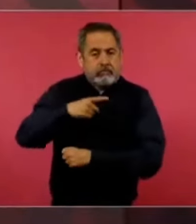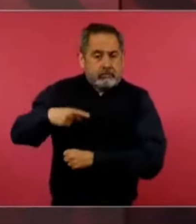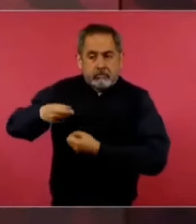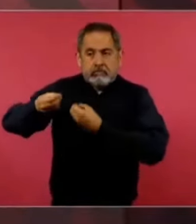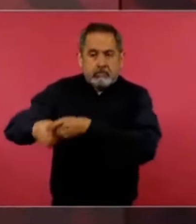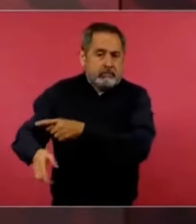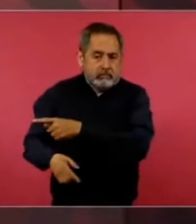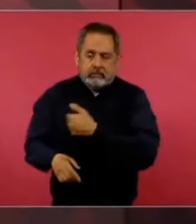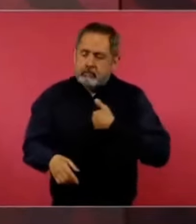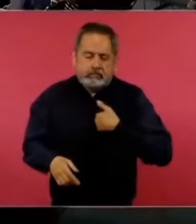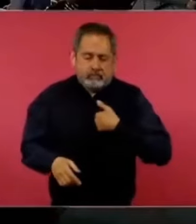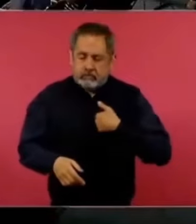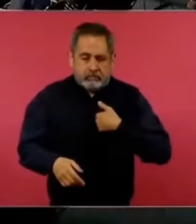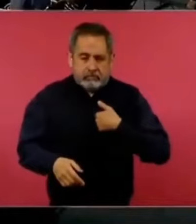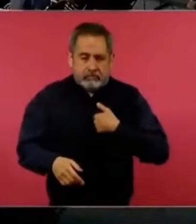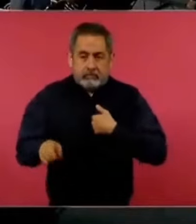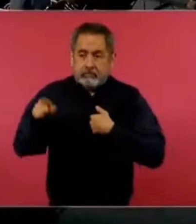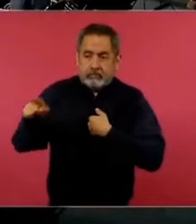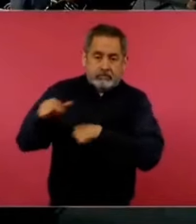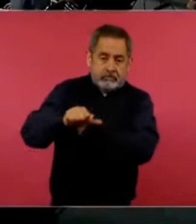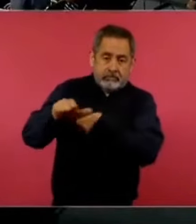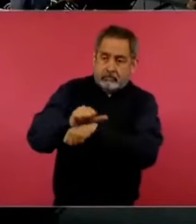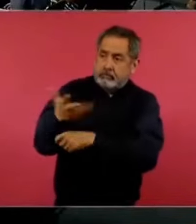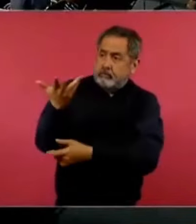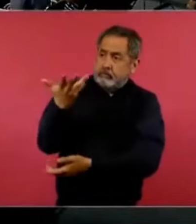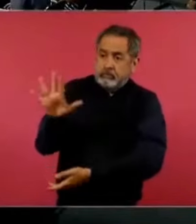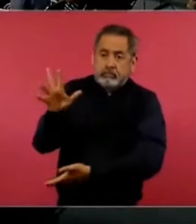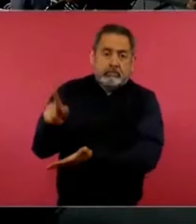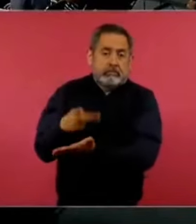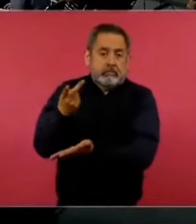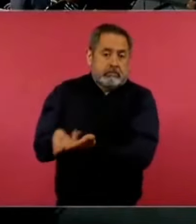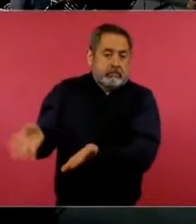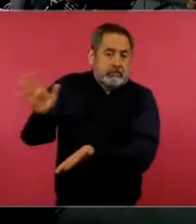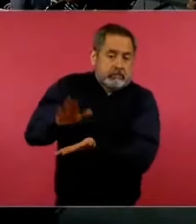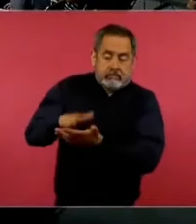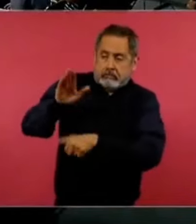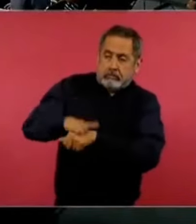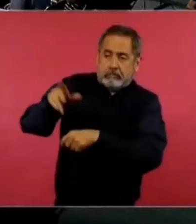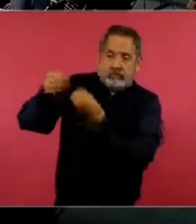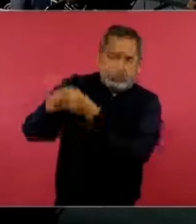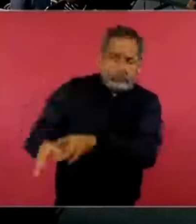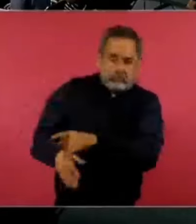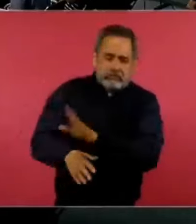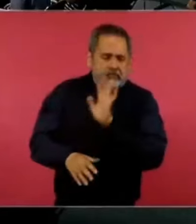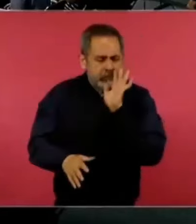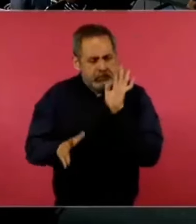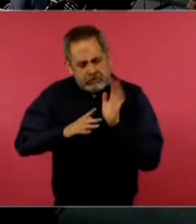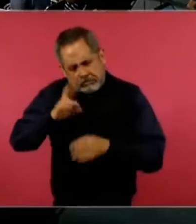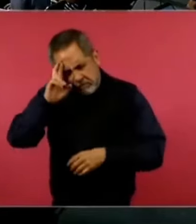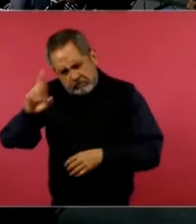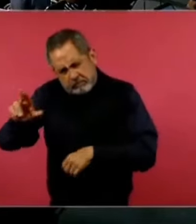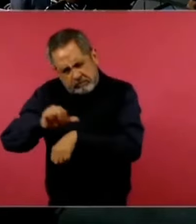estamos hablando de 10 veces más, con todo el respeto,